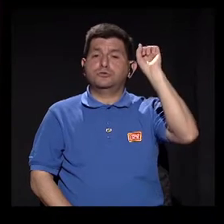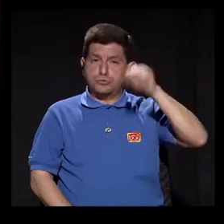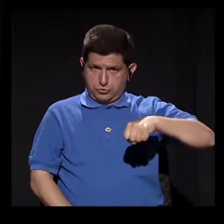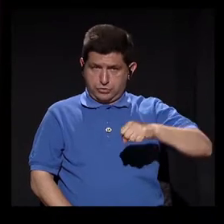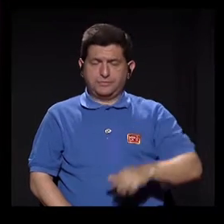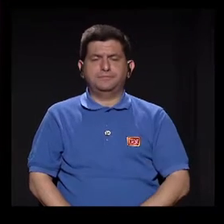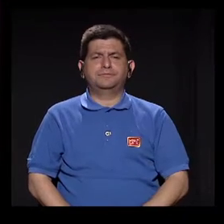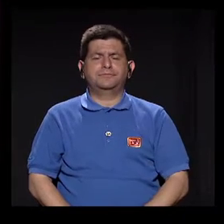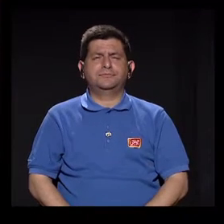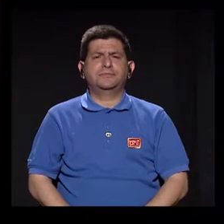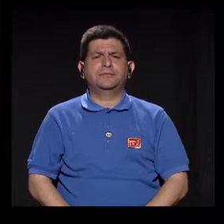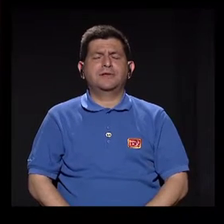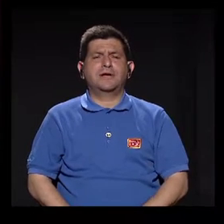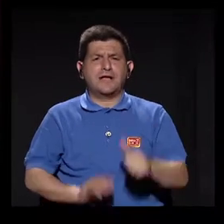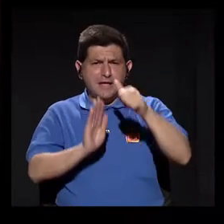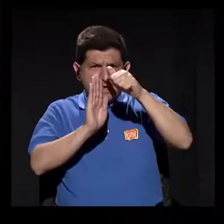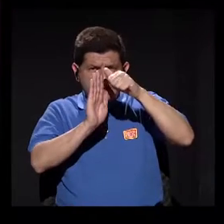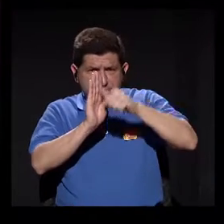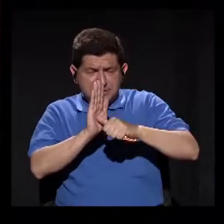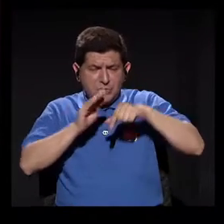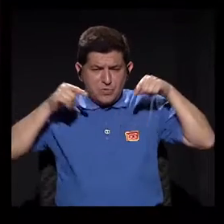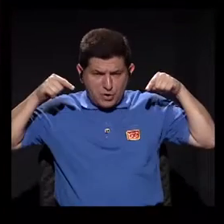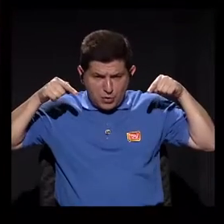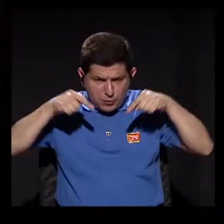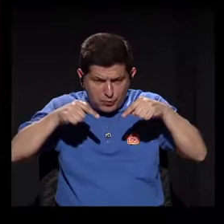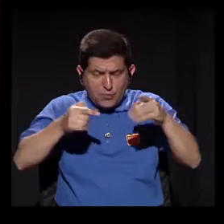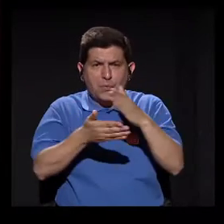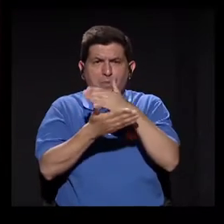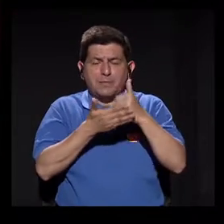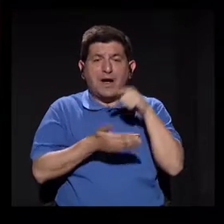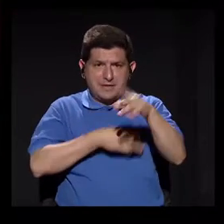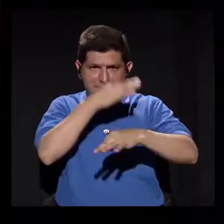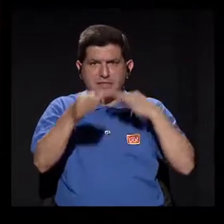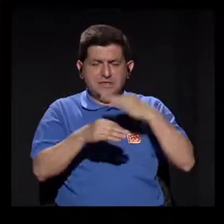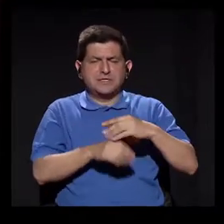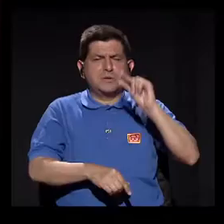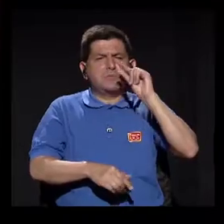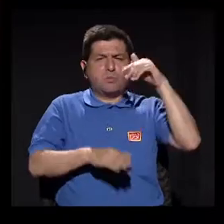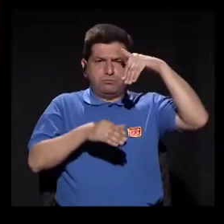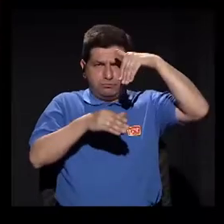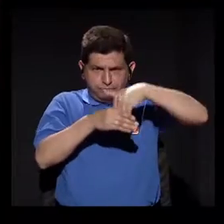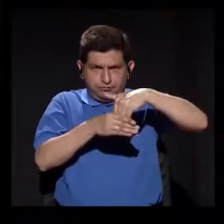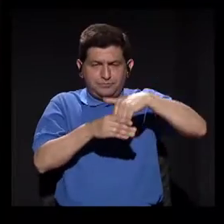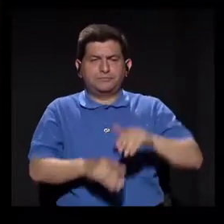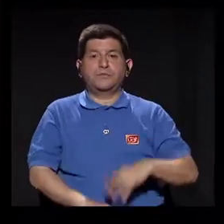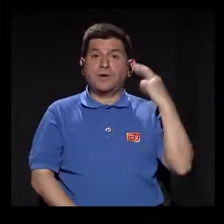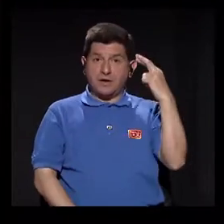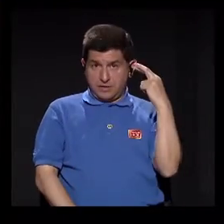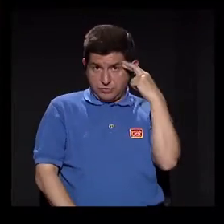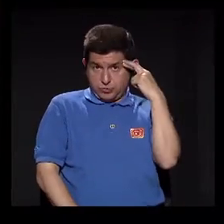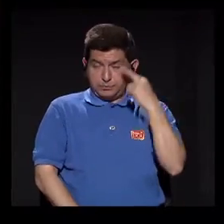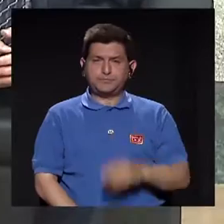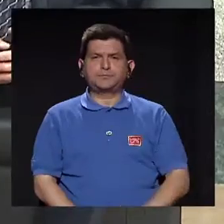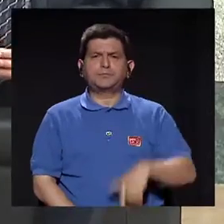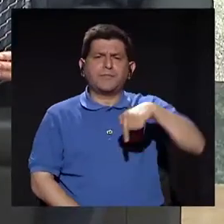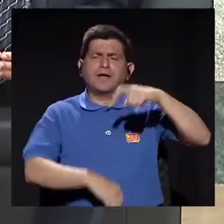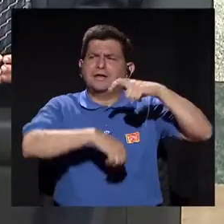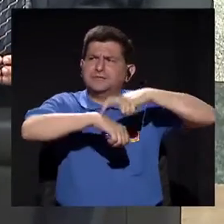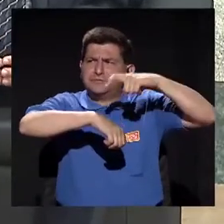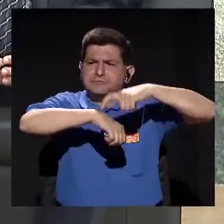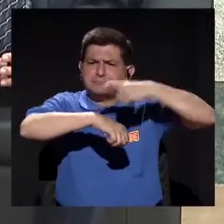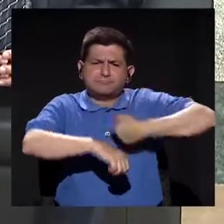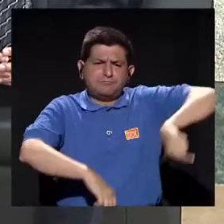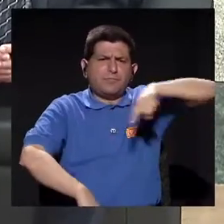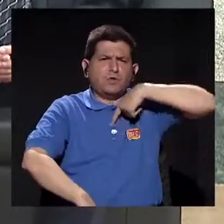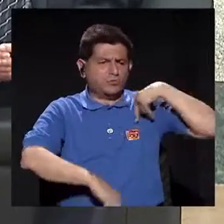la cirugía laparoscópica es parte de esa cirugía mínimamente invasiva. ¿Por qué? Porque hoy